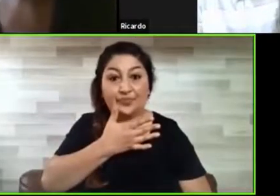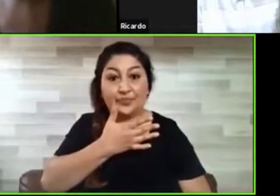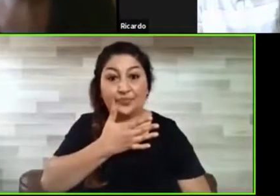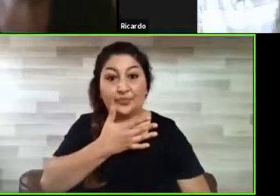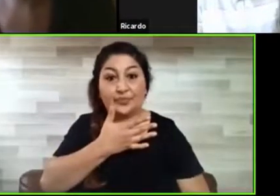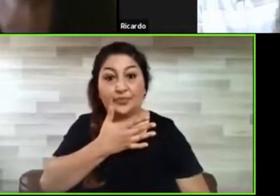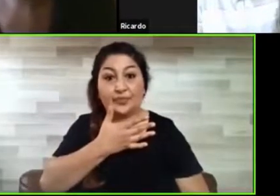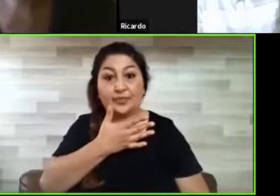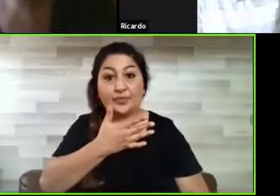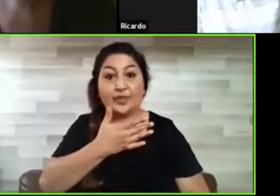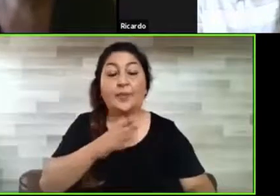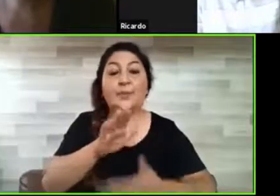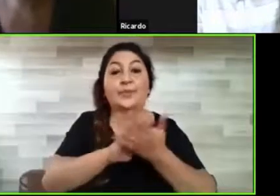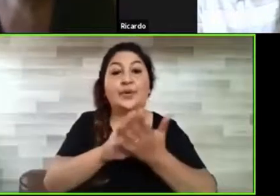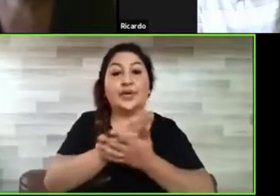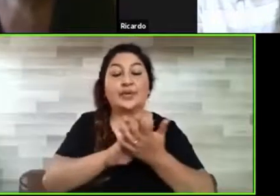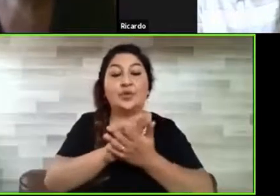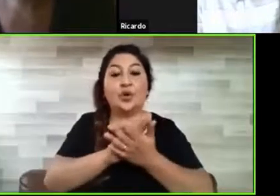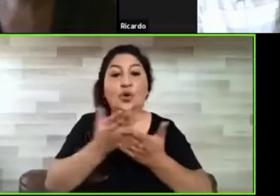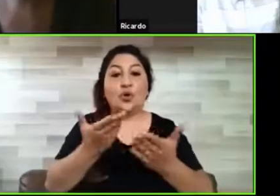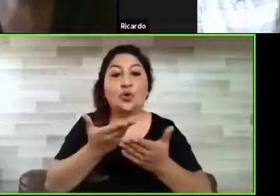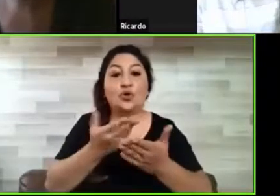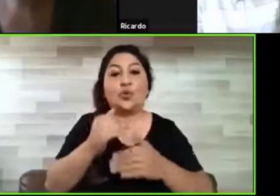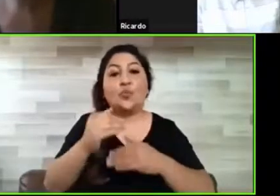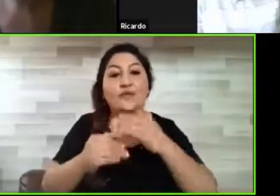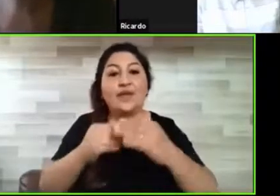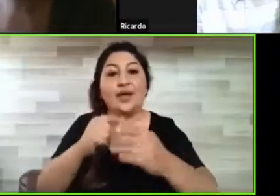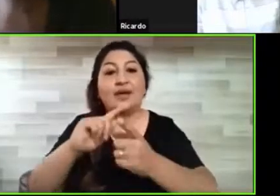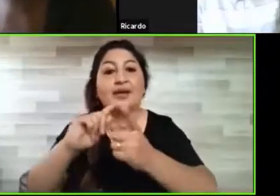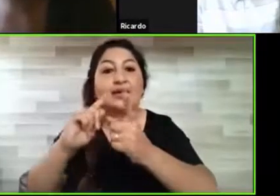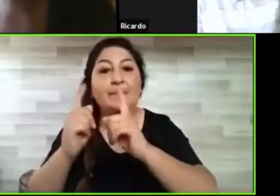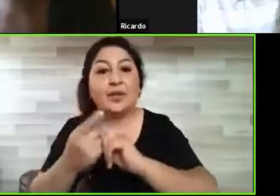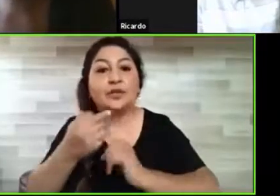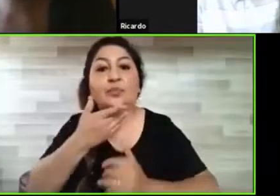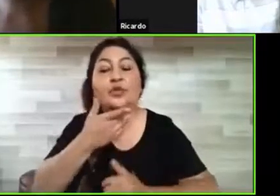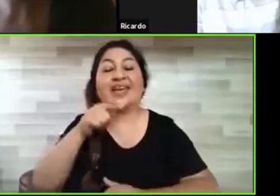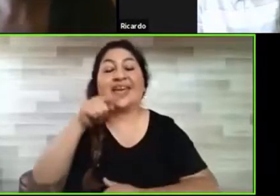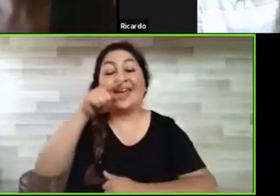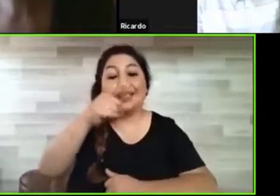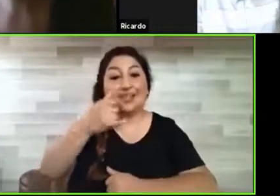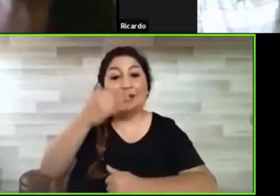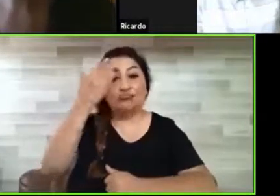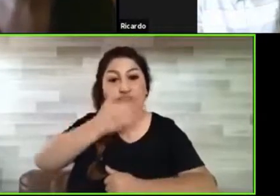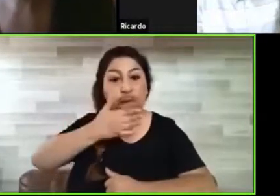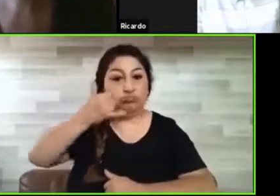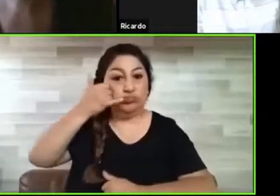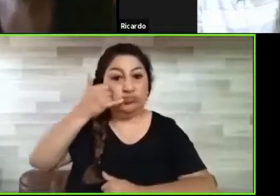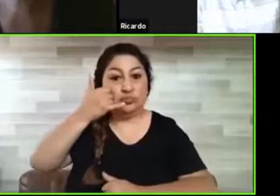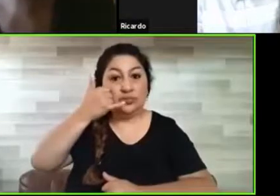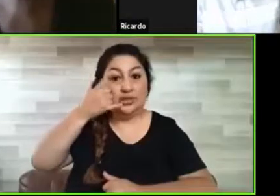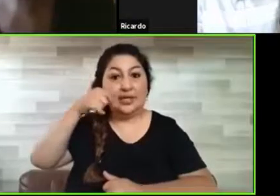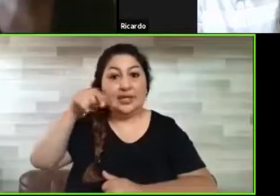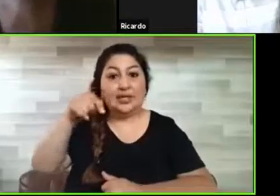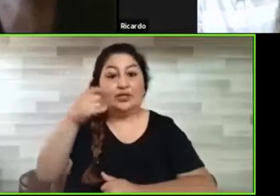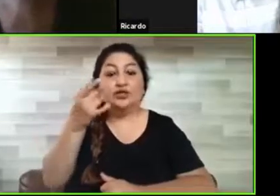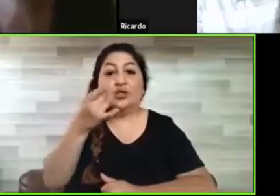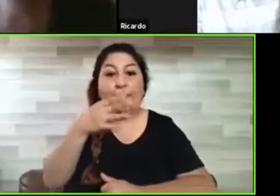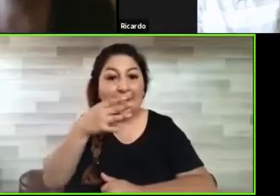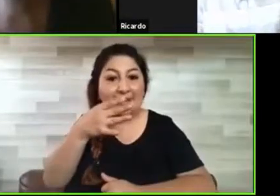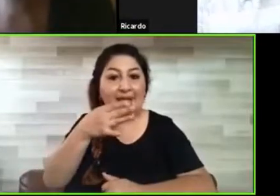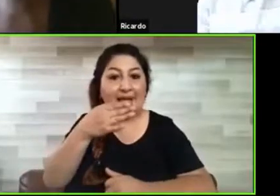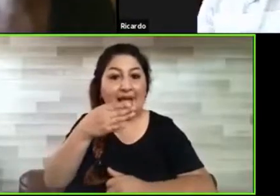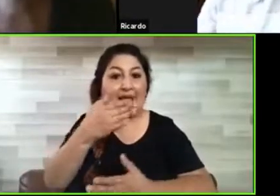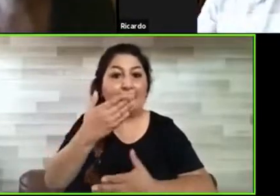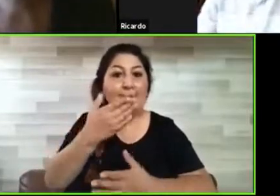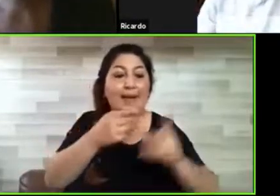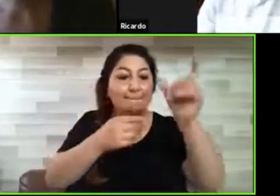tan cambiando? Porque este es para un público muy específico, pero el